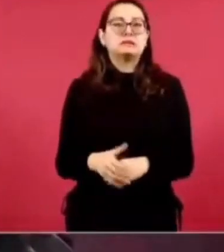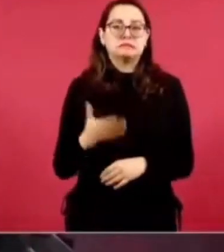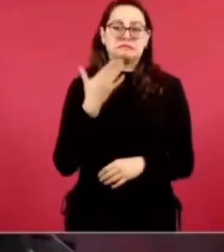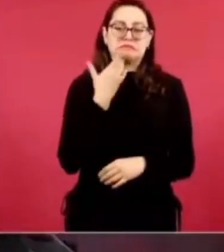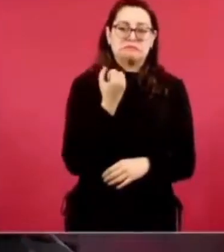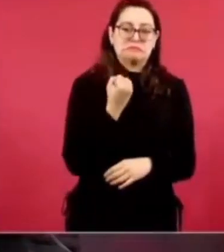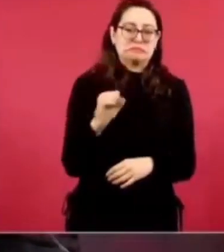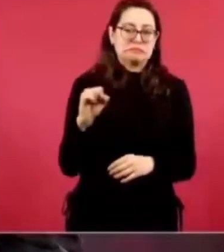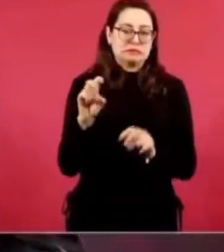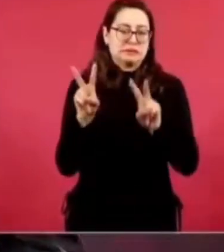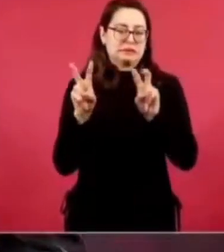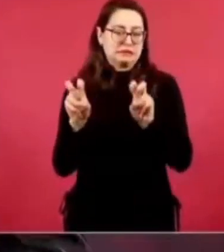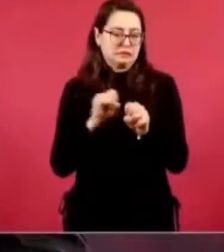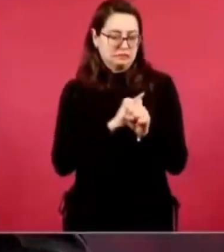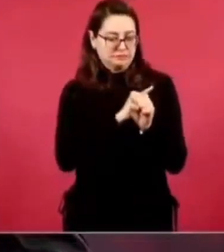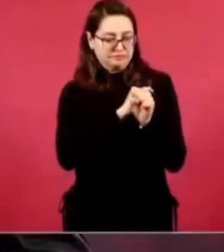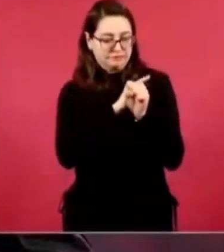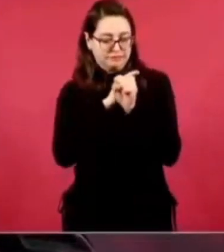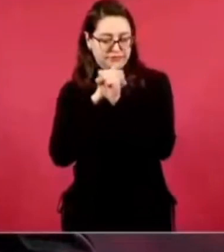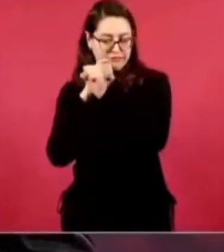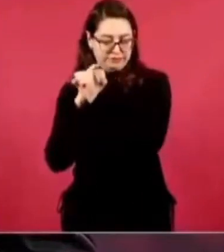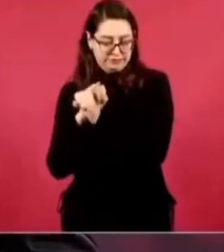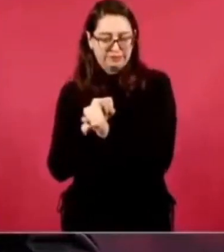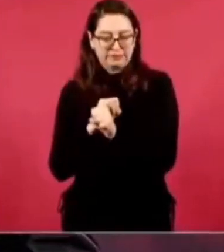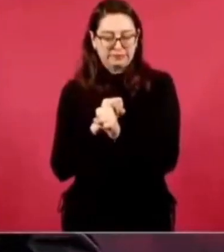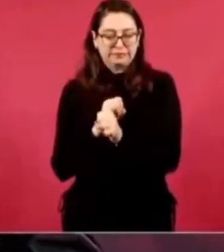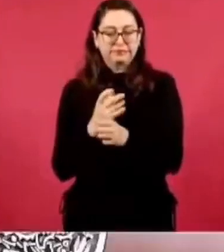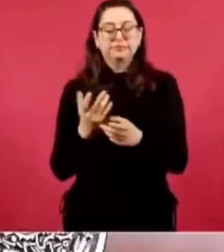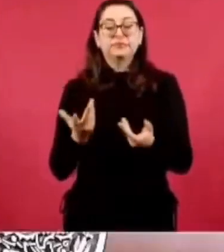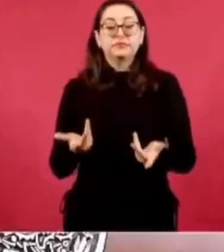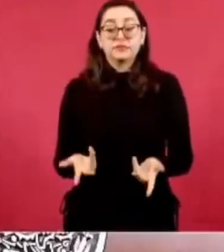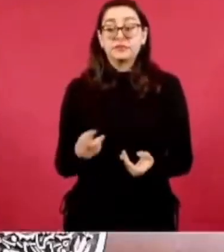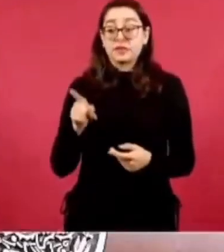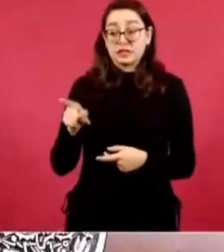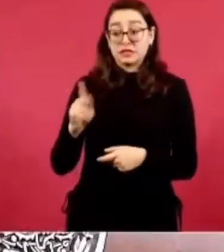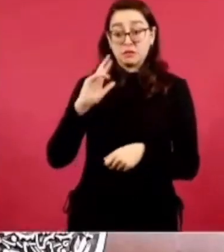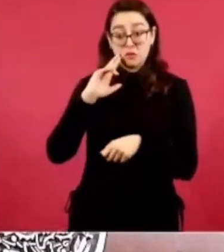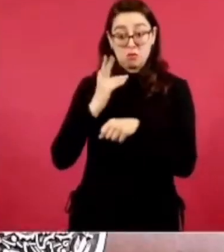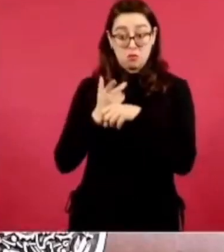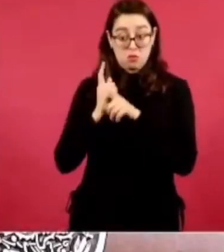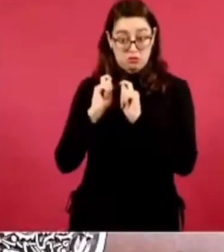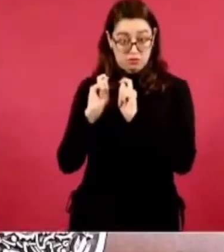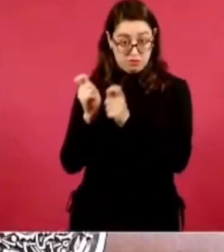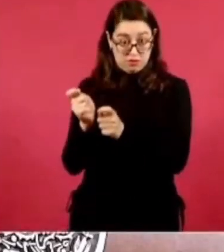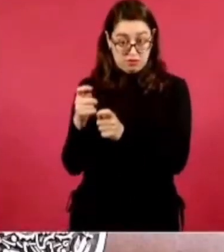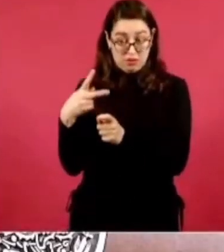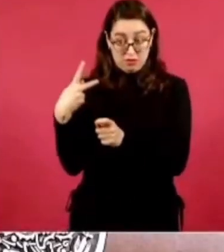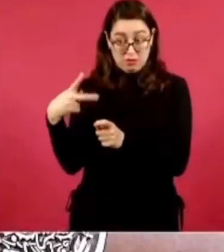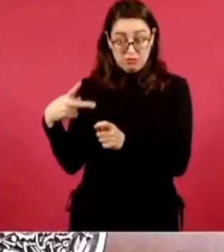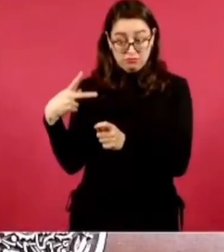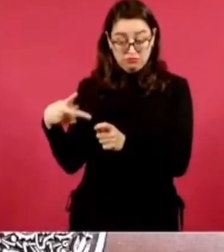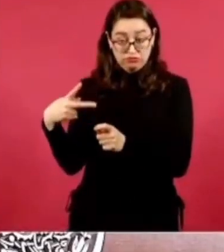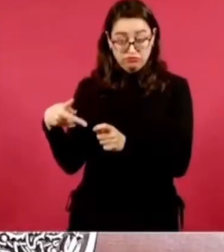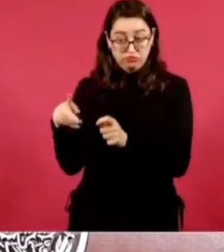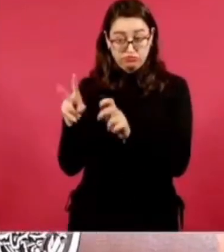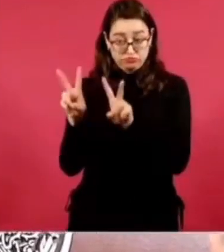el responsable de los trabajos muy